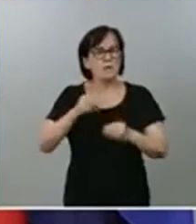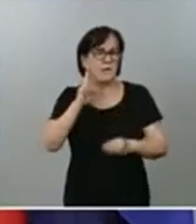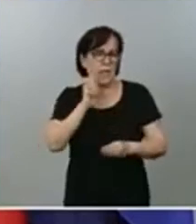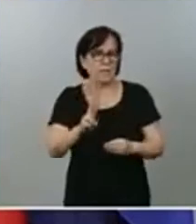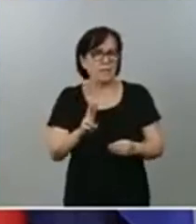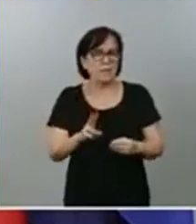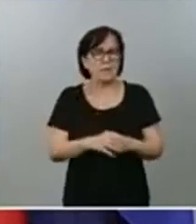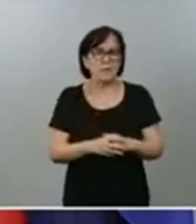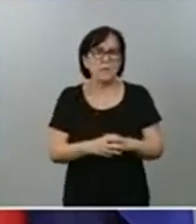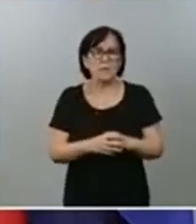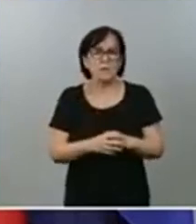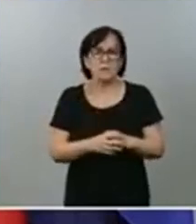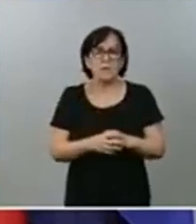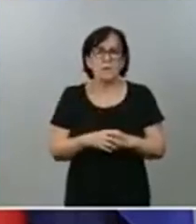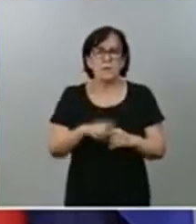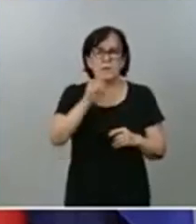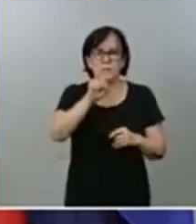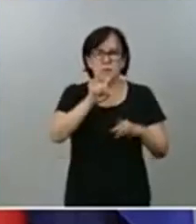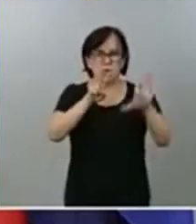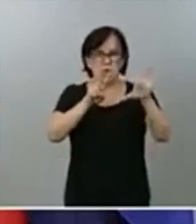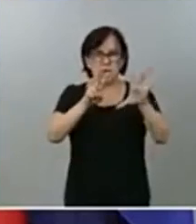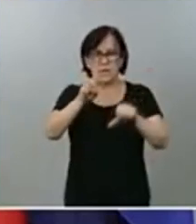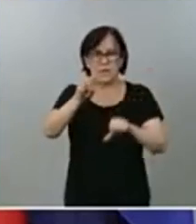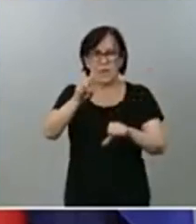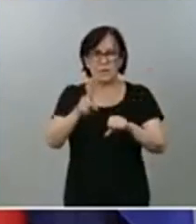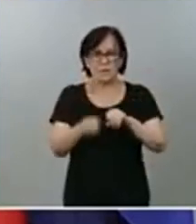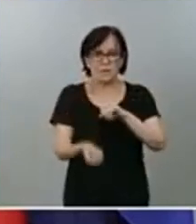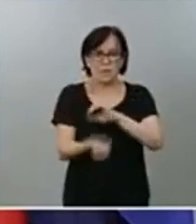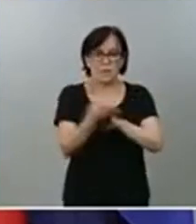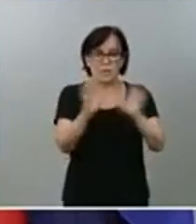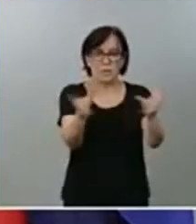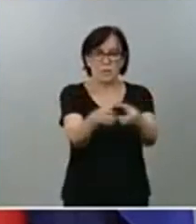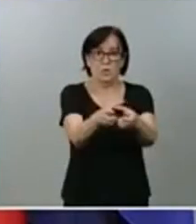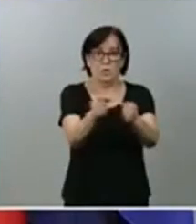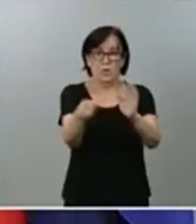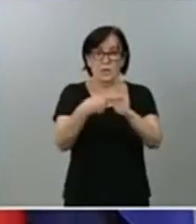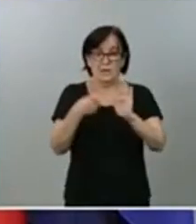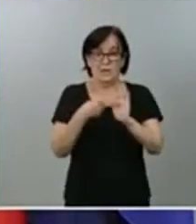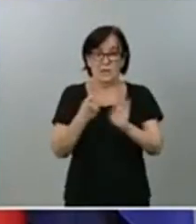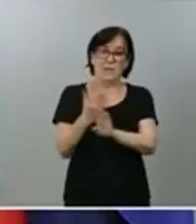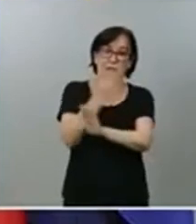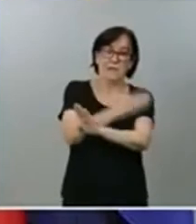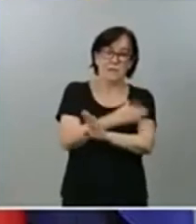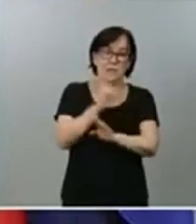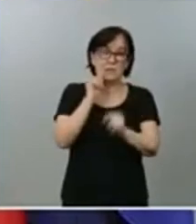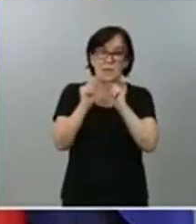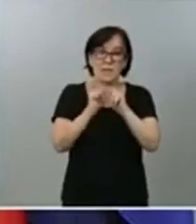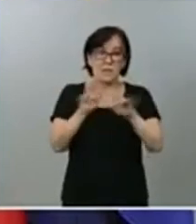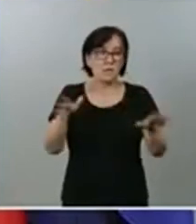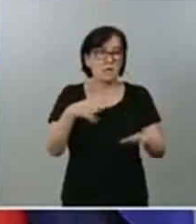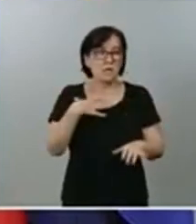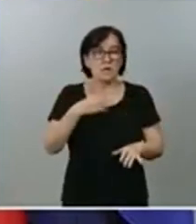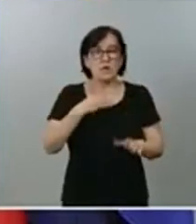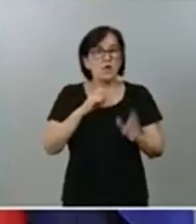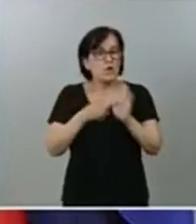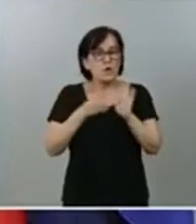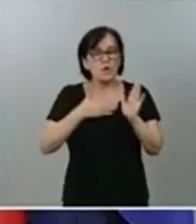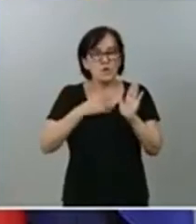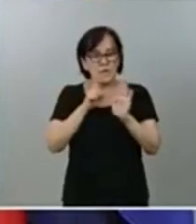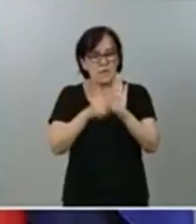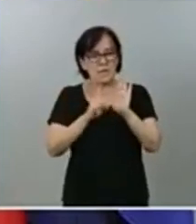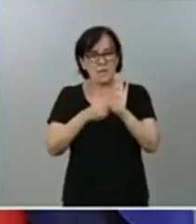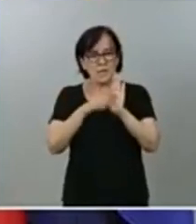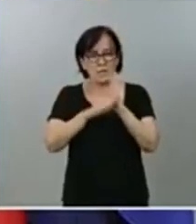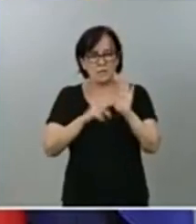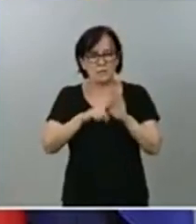los 171 brotes que ha habido desde la desescalada y en la fase alta de la epidemia. Y en nuestra legislación cualquier restricción de